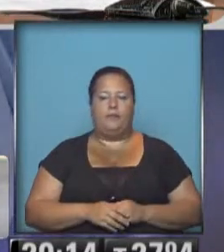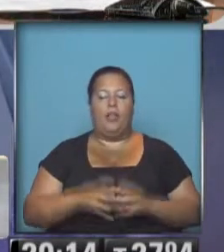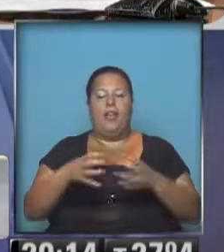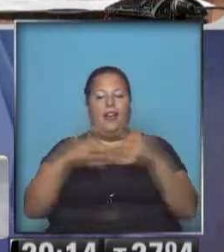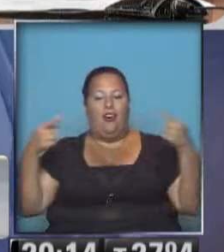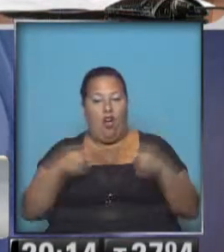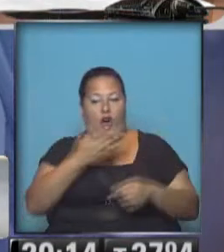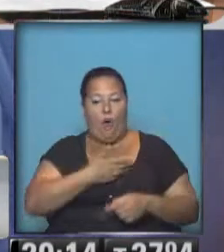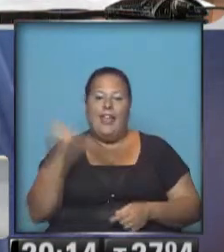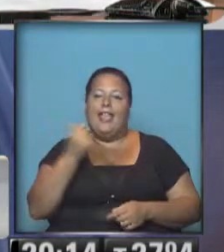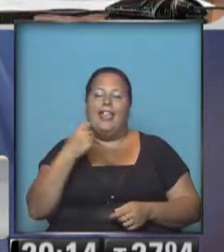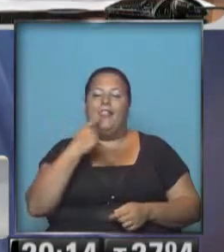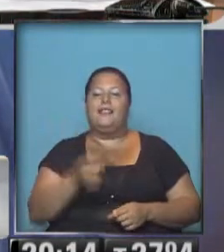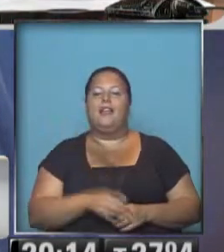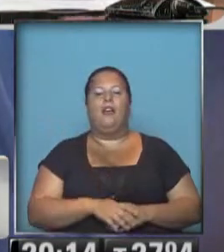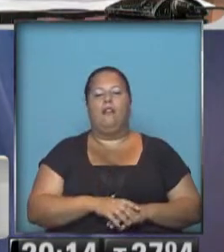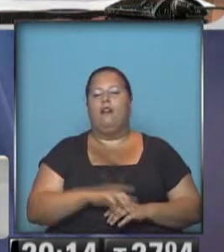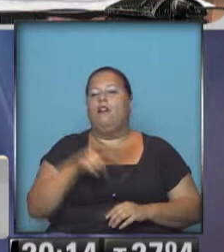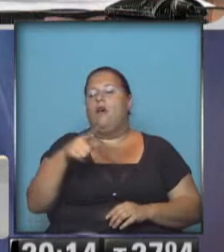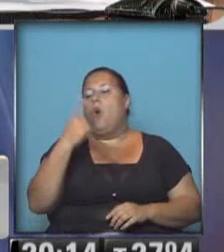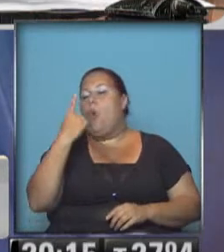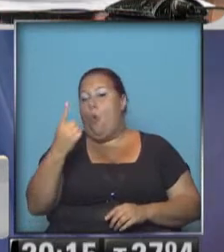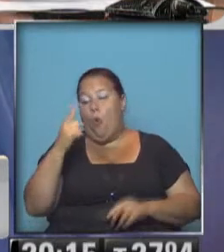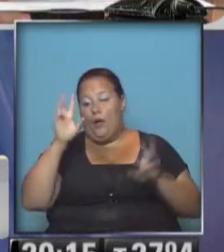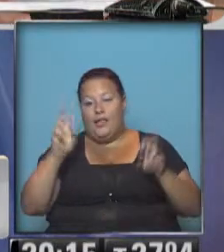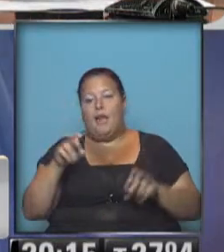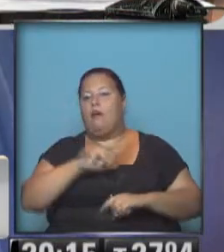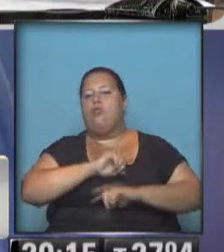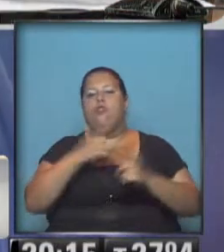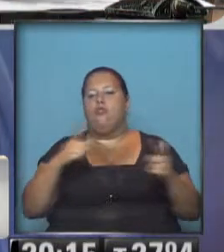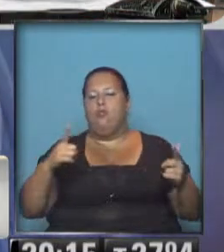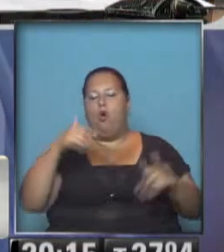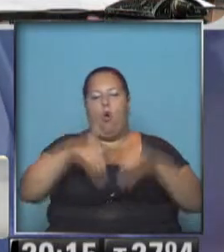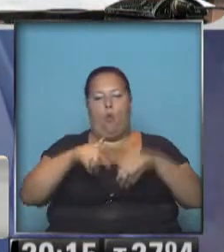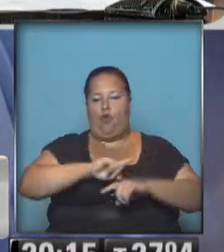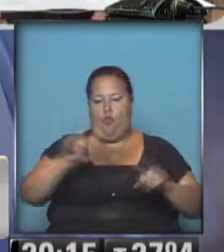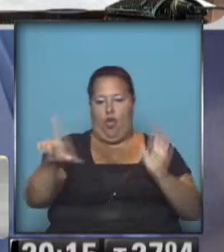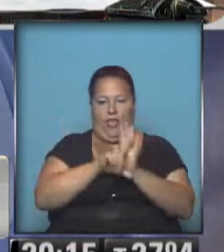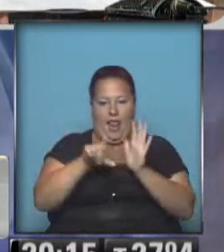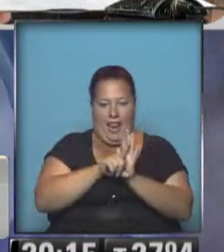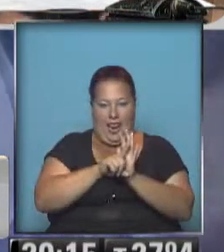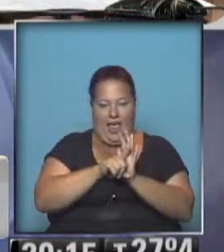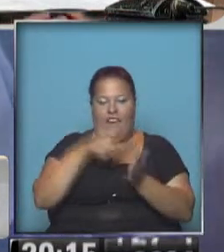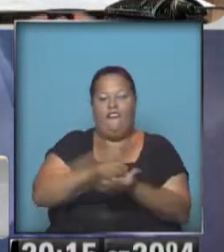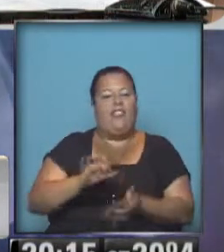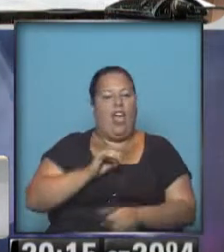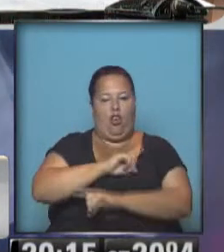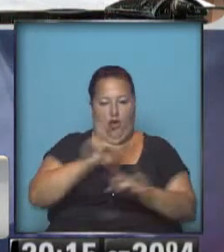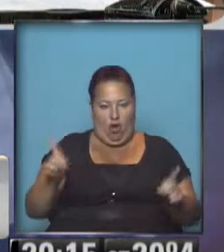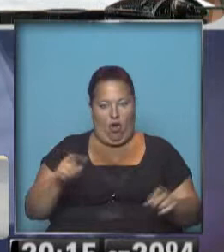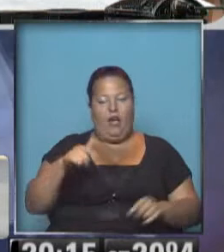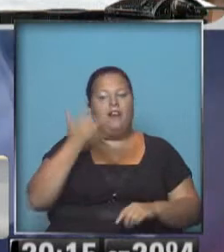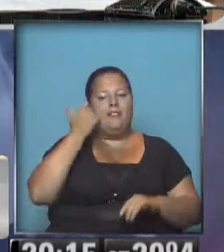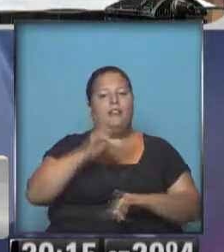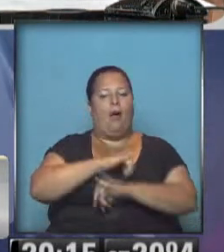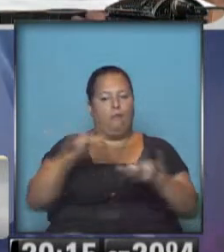oposición intenta decir que una de las justificaciones va a ser que no haya las elecciones legislativas de fin de año. Esto ya